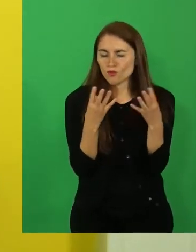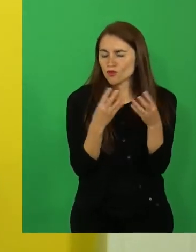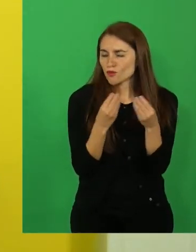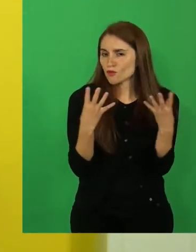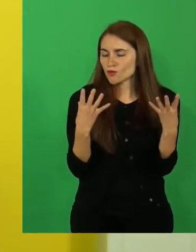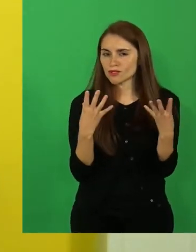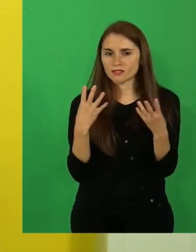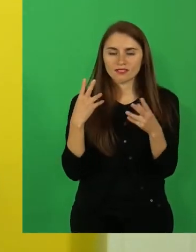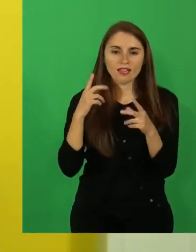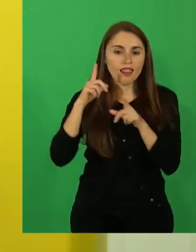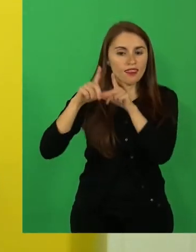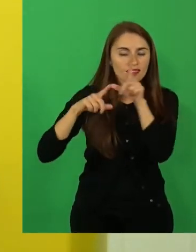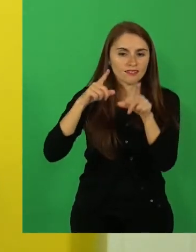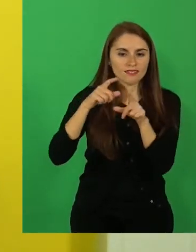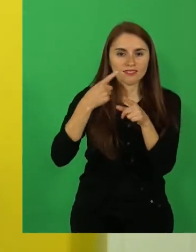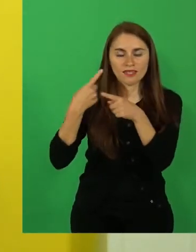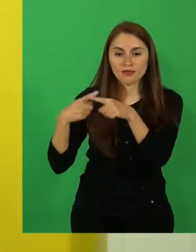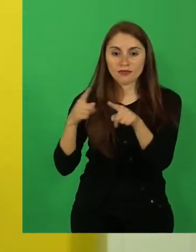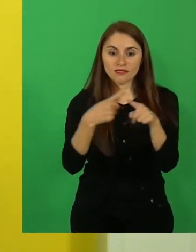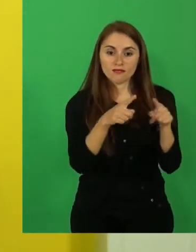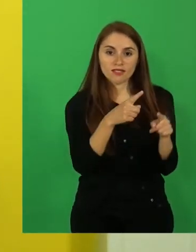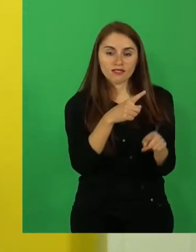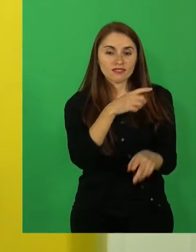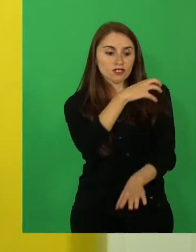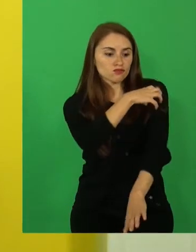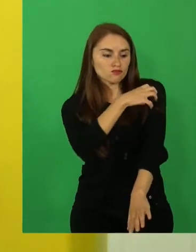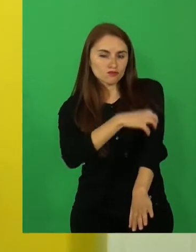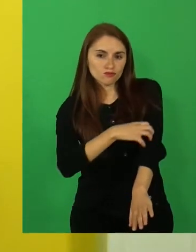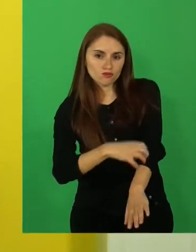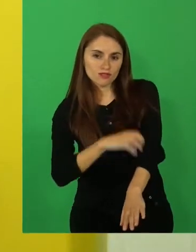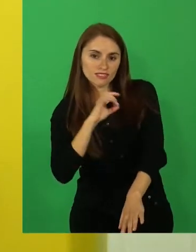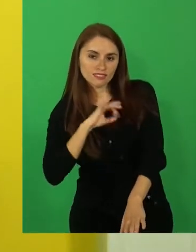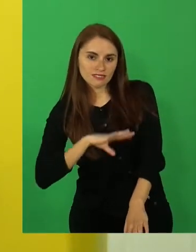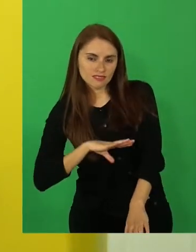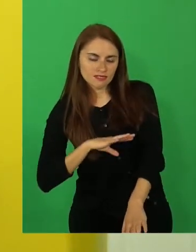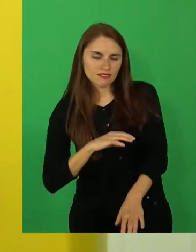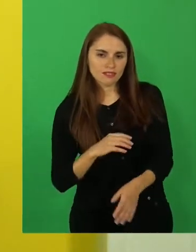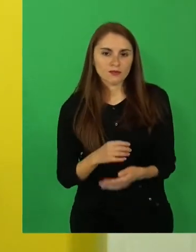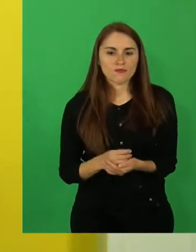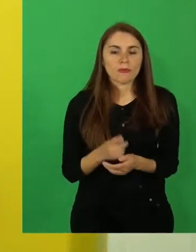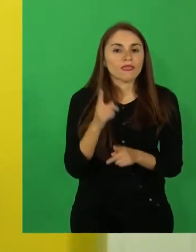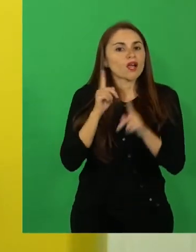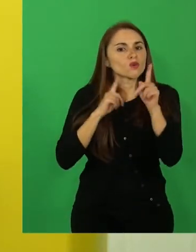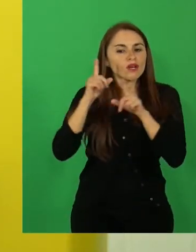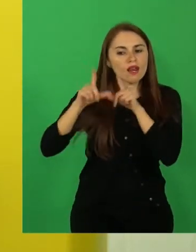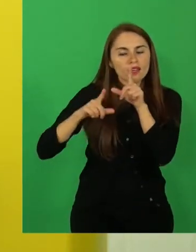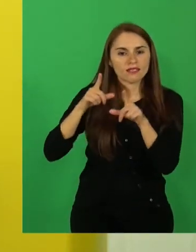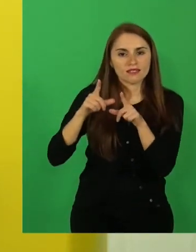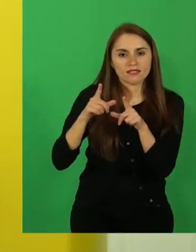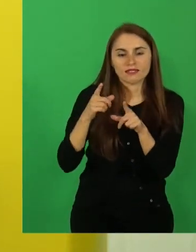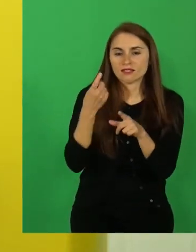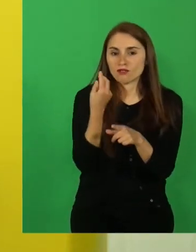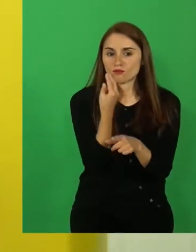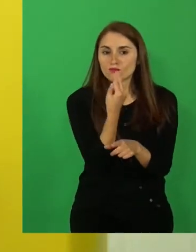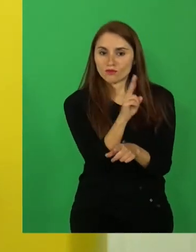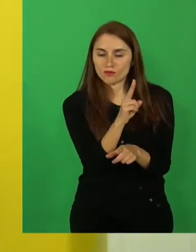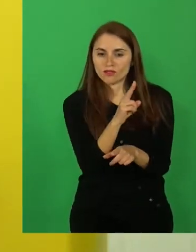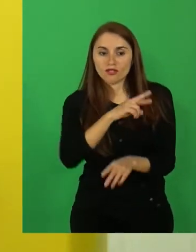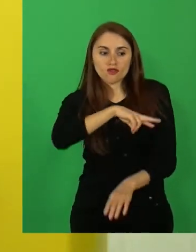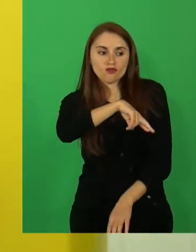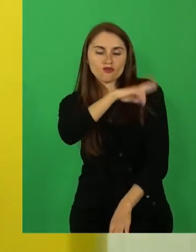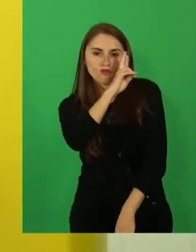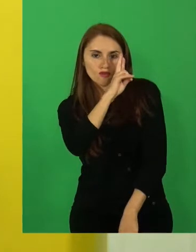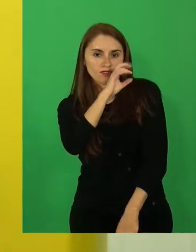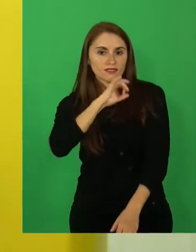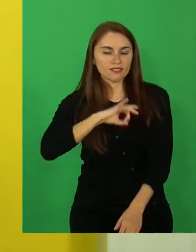de distintas zonas de nuestro país. Hay leyendas características del norte de